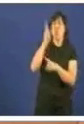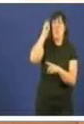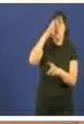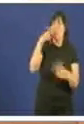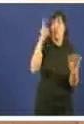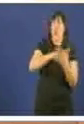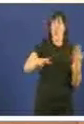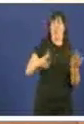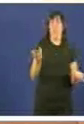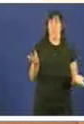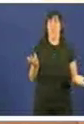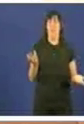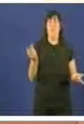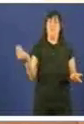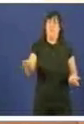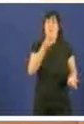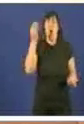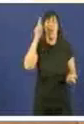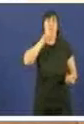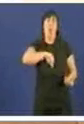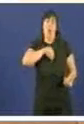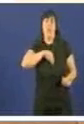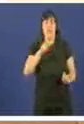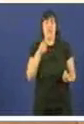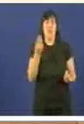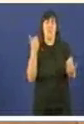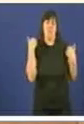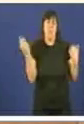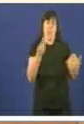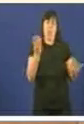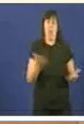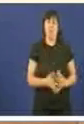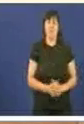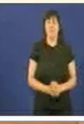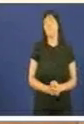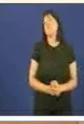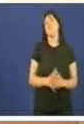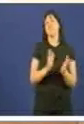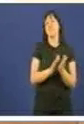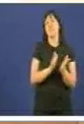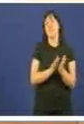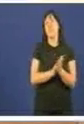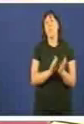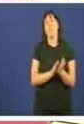Galicia. Sería moito máis responsable, señoría, moito máis responsable. Señoría,